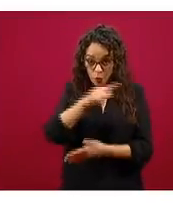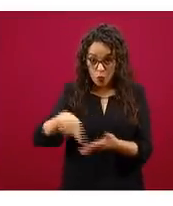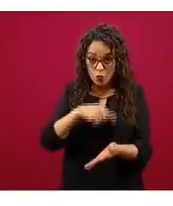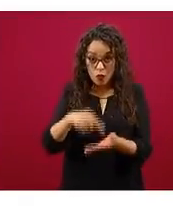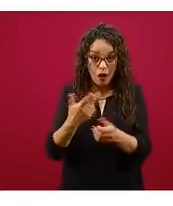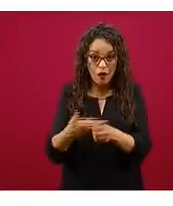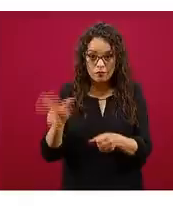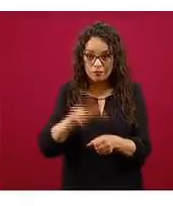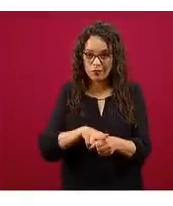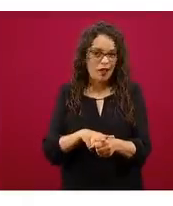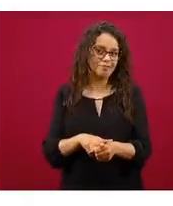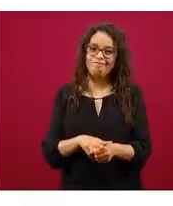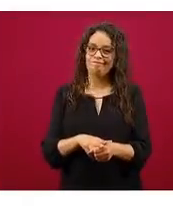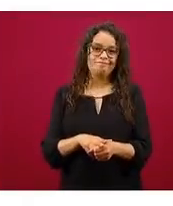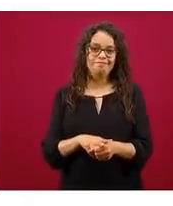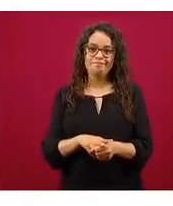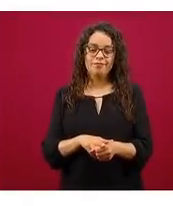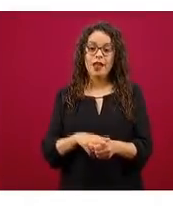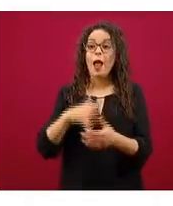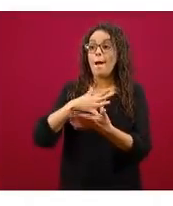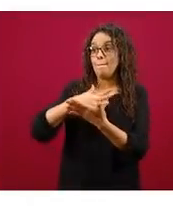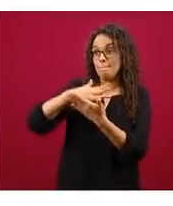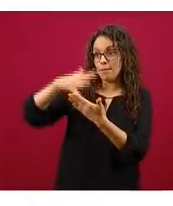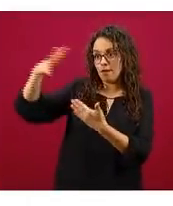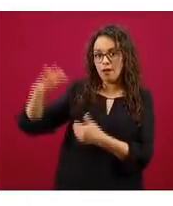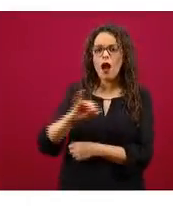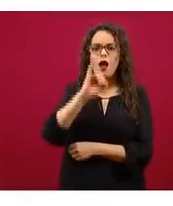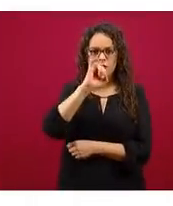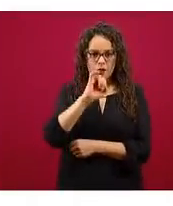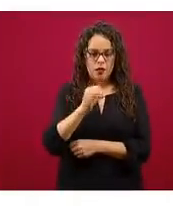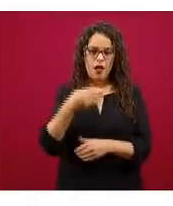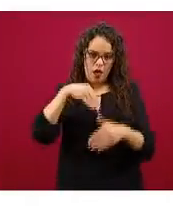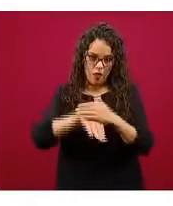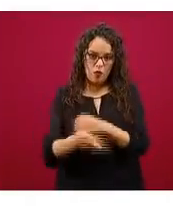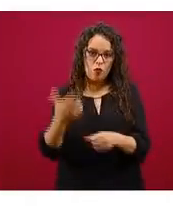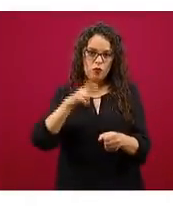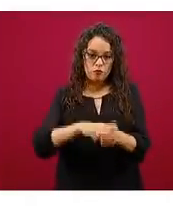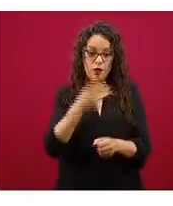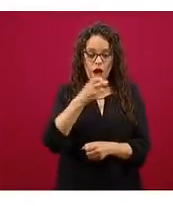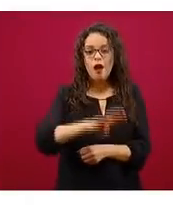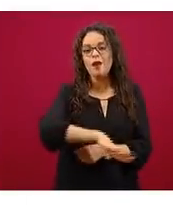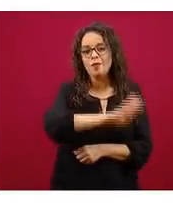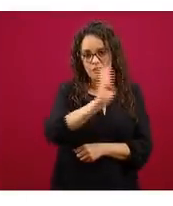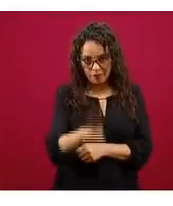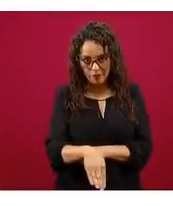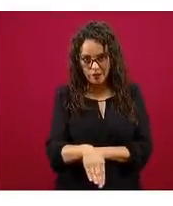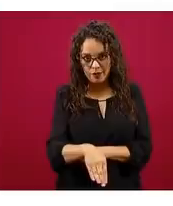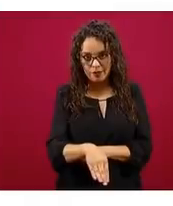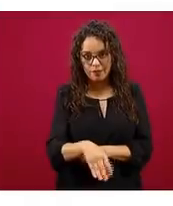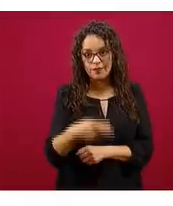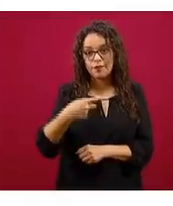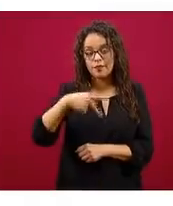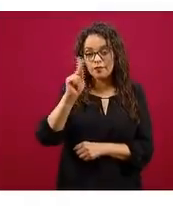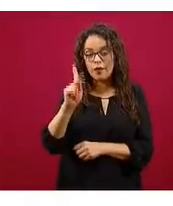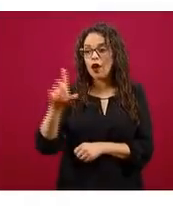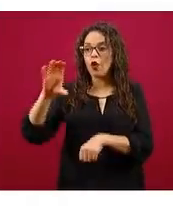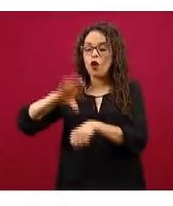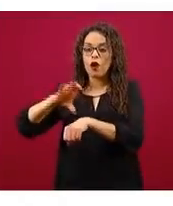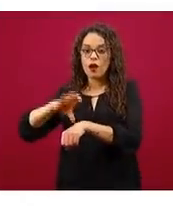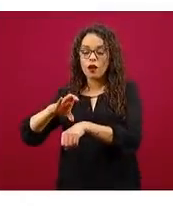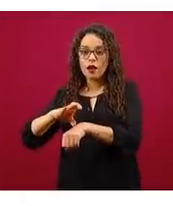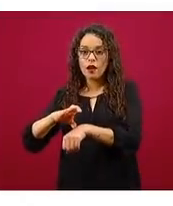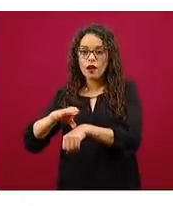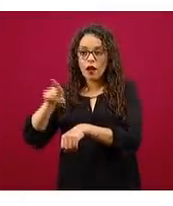mayor proporción sí fallece en el hospital, pero también hay defunciones en casa, hay defunciones en las unidades de medicina familiar,